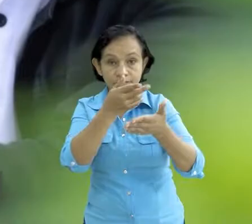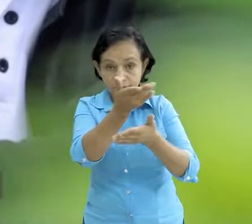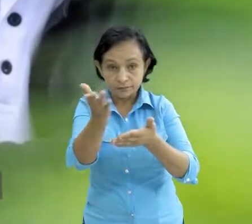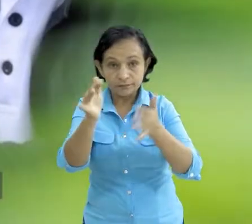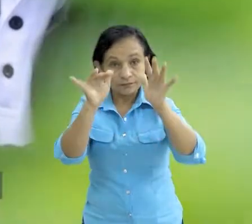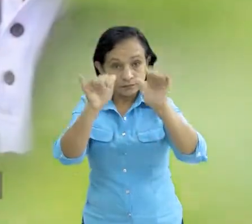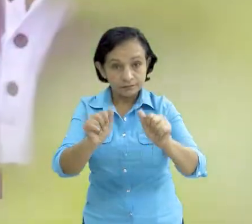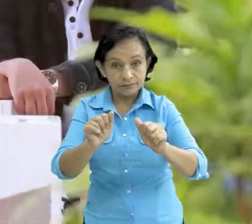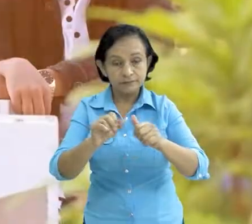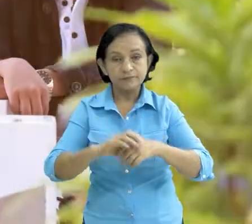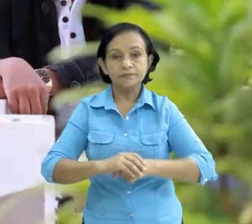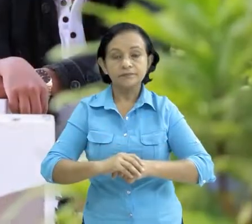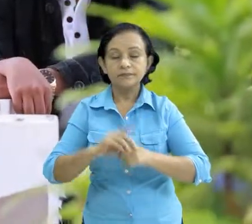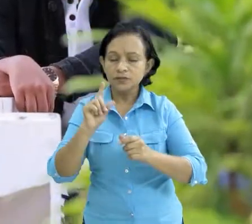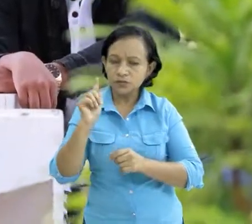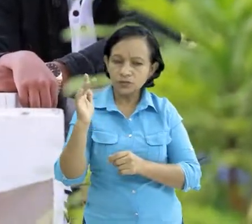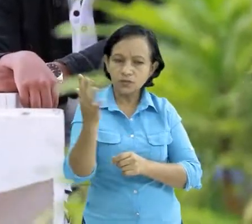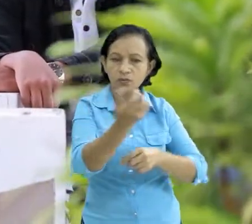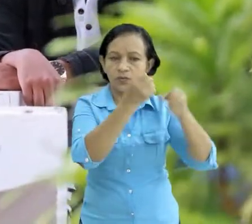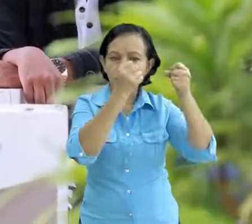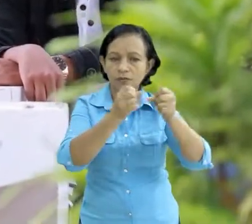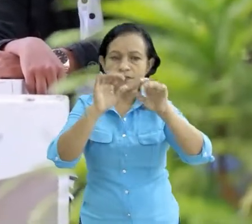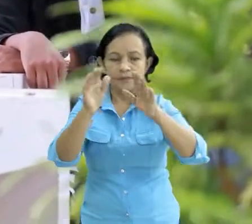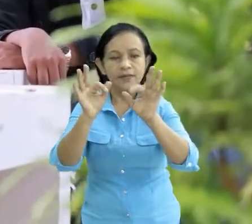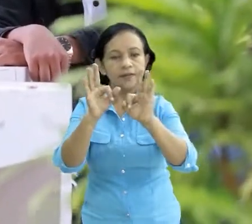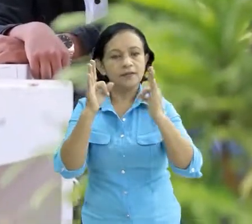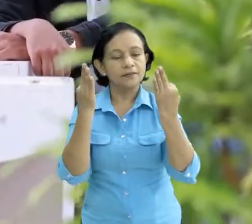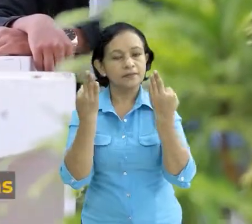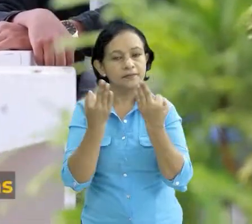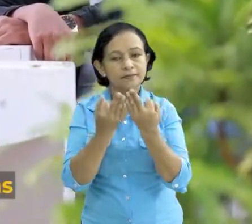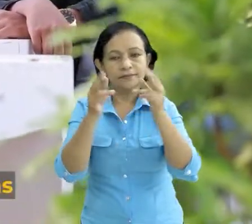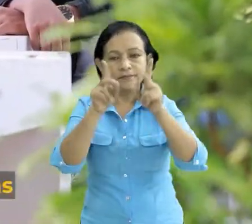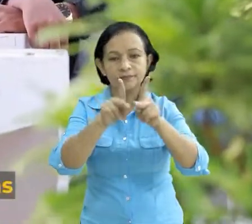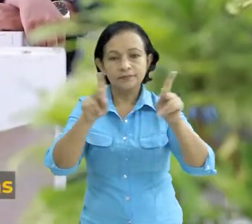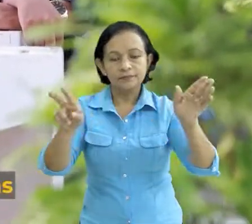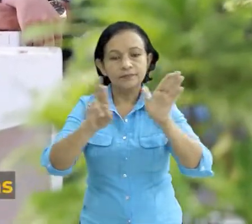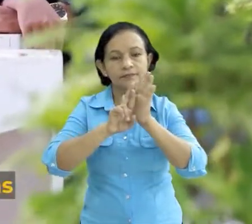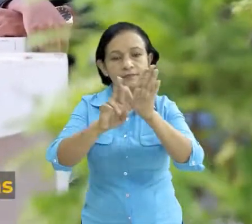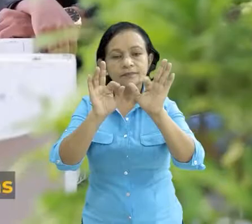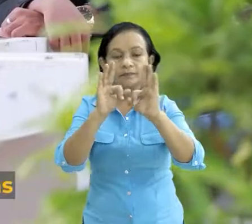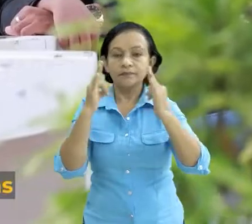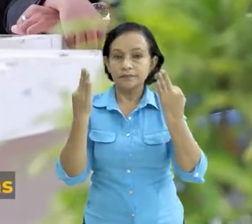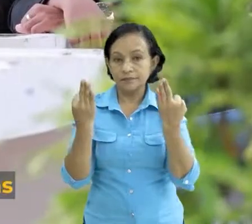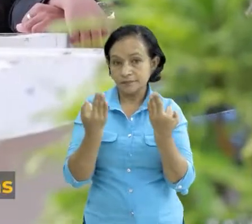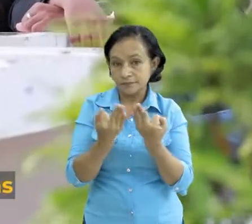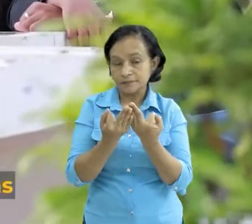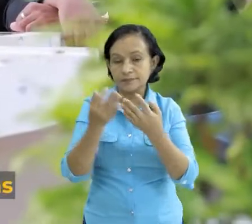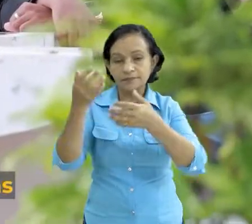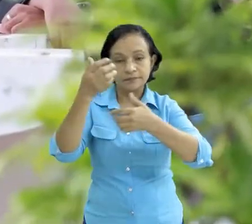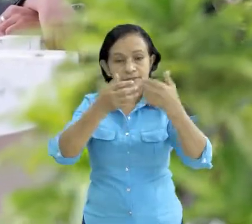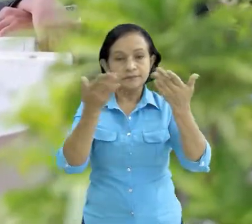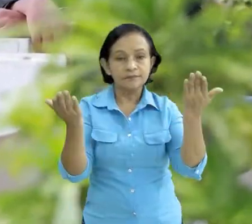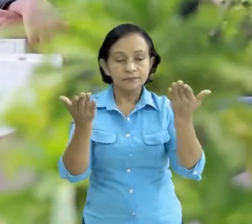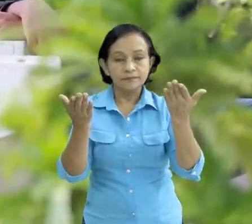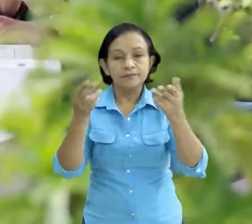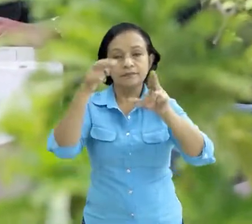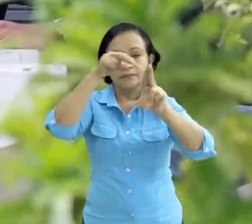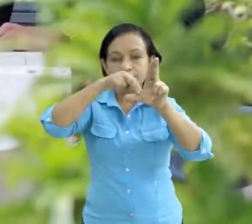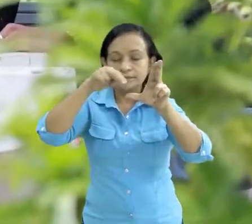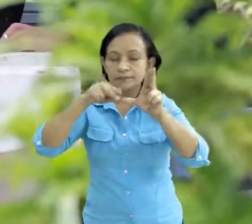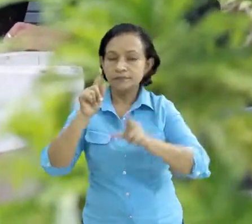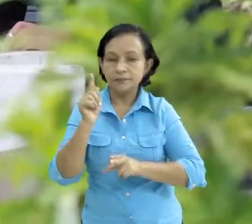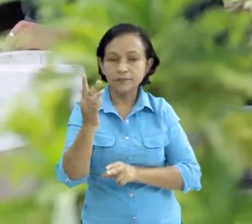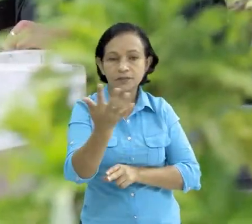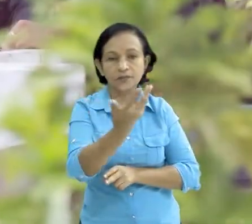ustedes ya están preparados todos y todas en familia actualicemos nuestro plan de respuesta familiar multi amenazas sin APRED